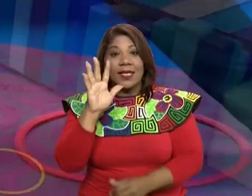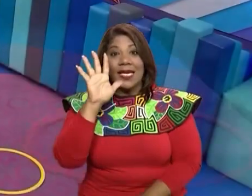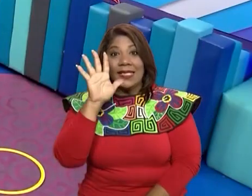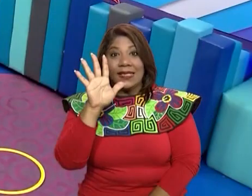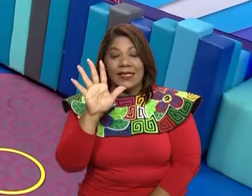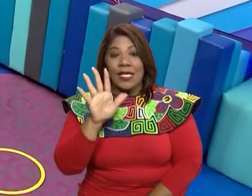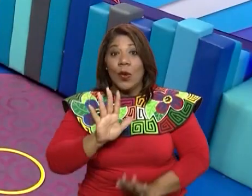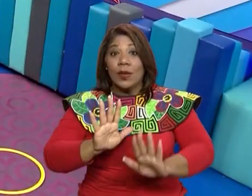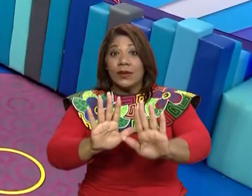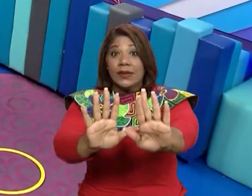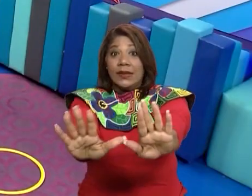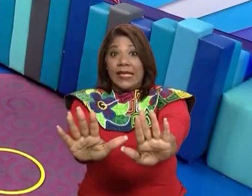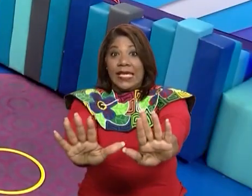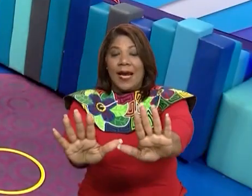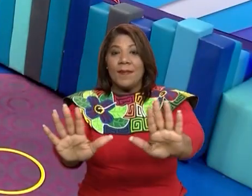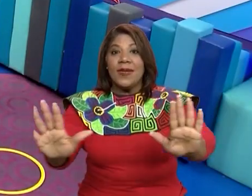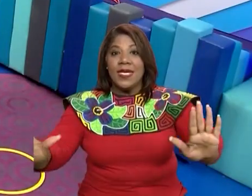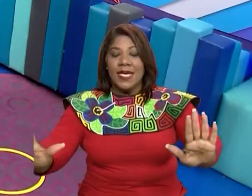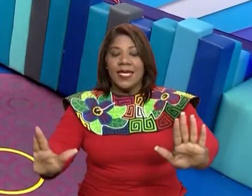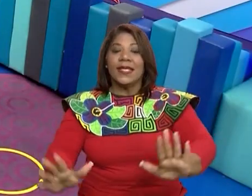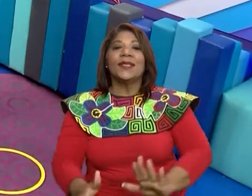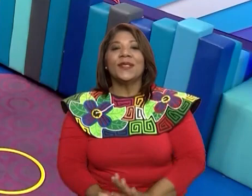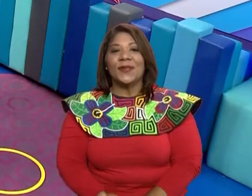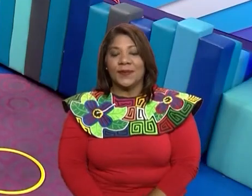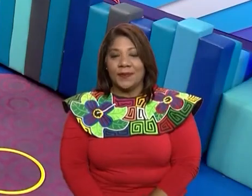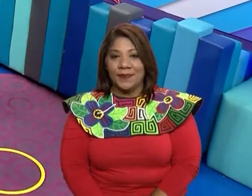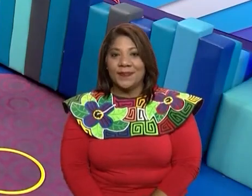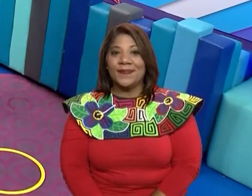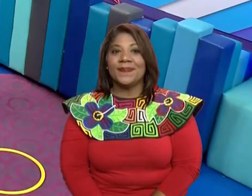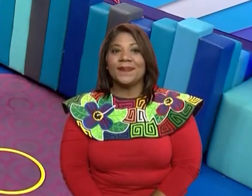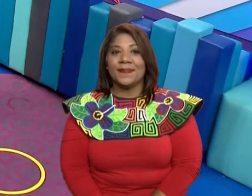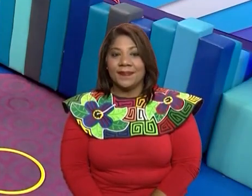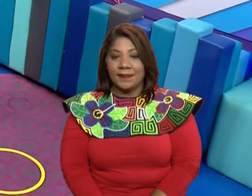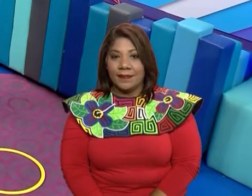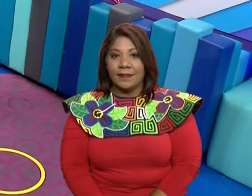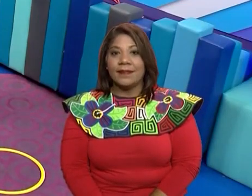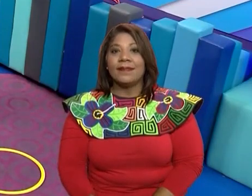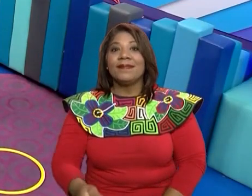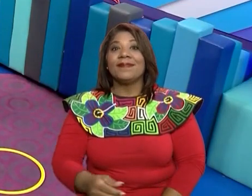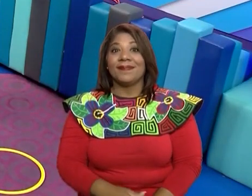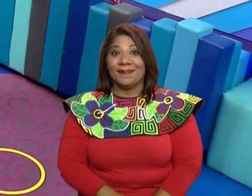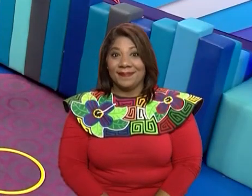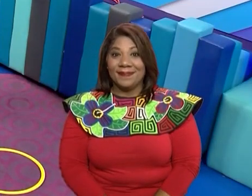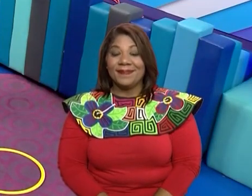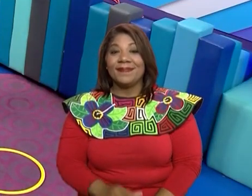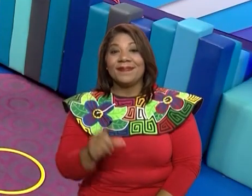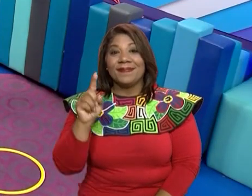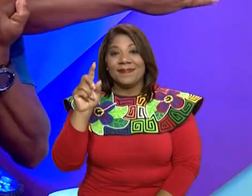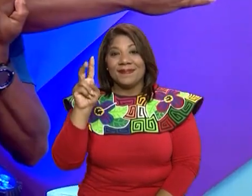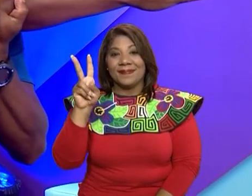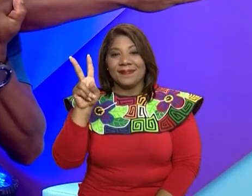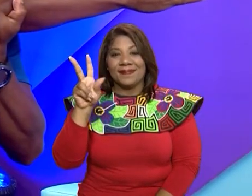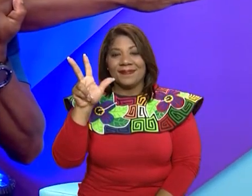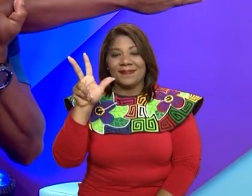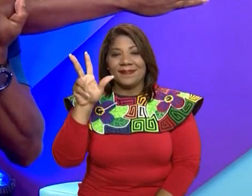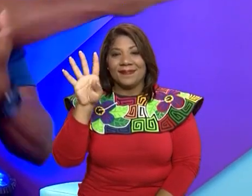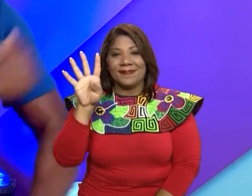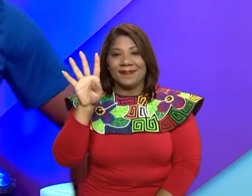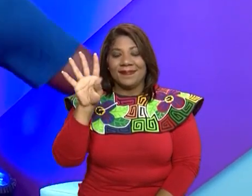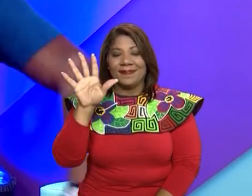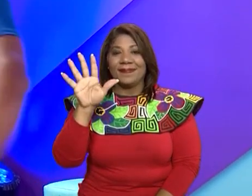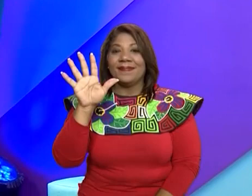tres, cuatro, cinco. Brazos. Un, dos, tres, cuatro,